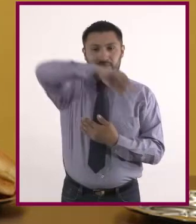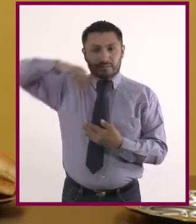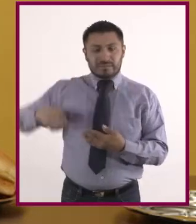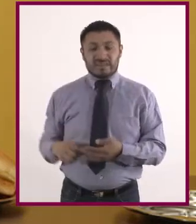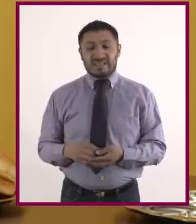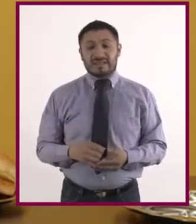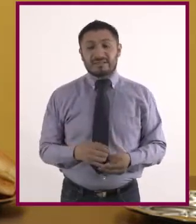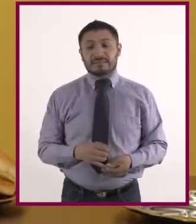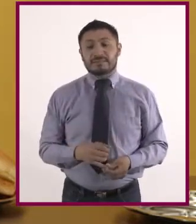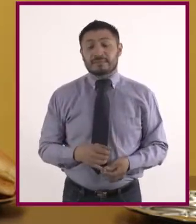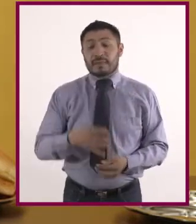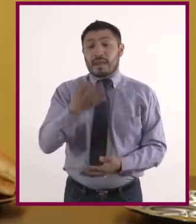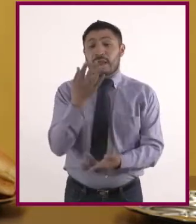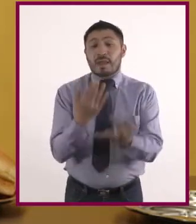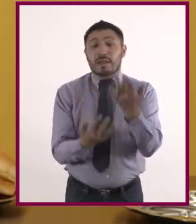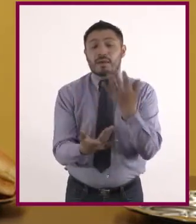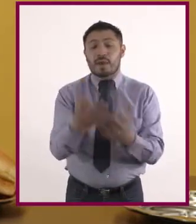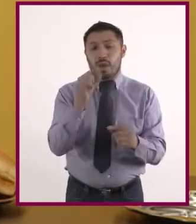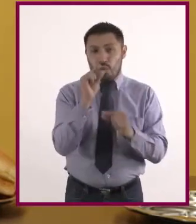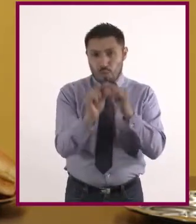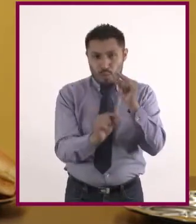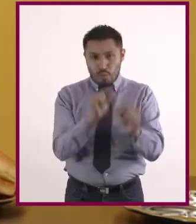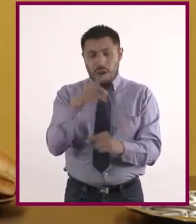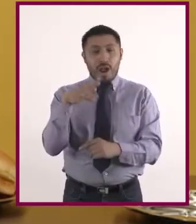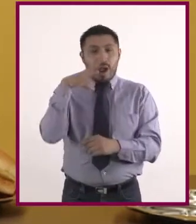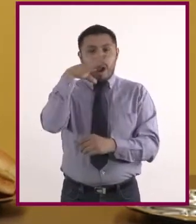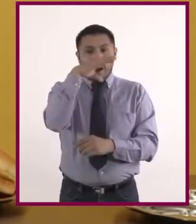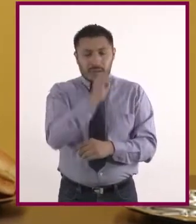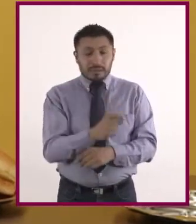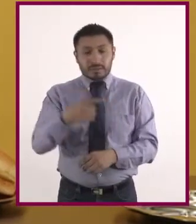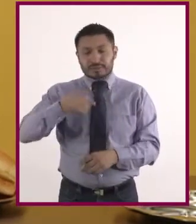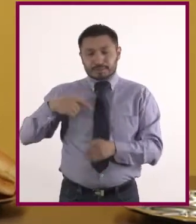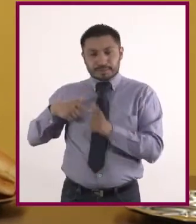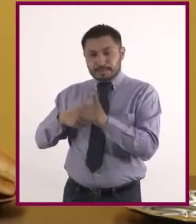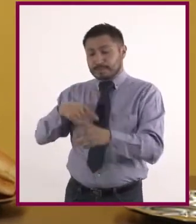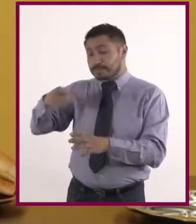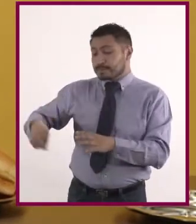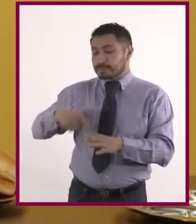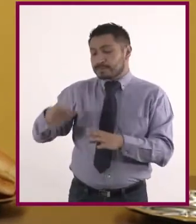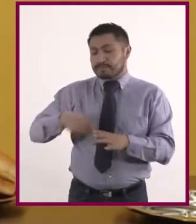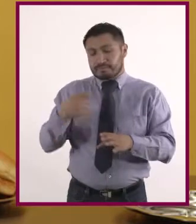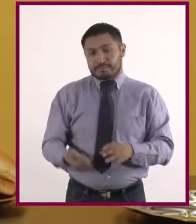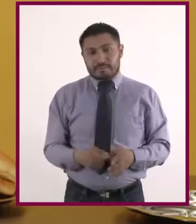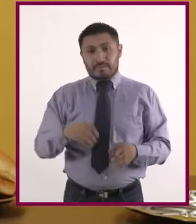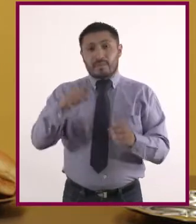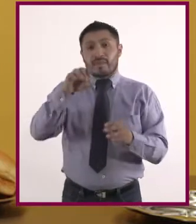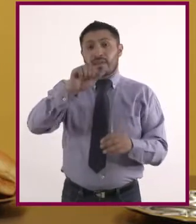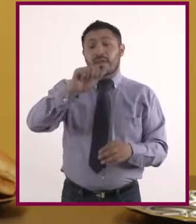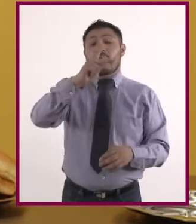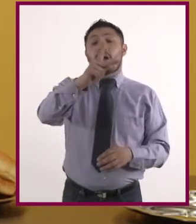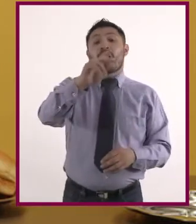Entonces, en lo que se va calentando, voy a terminar y las voy a rebozar con pan molido.